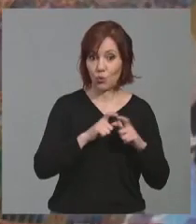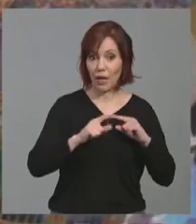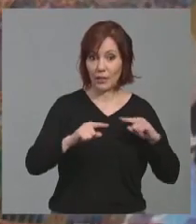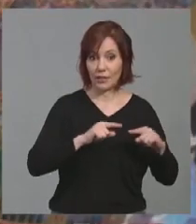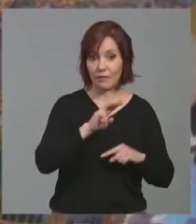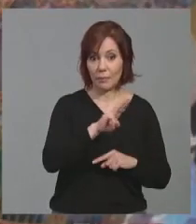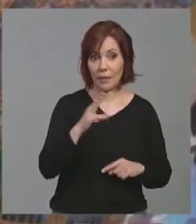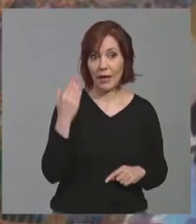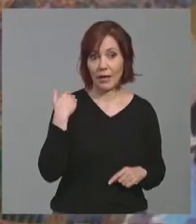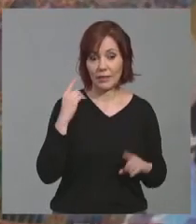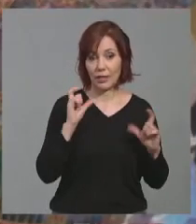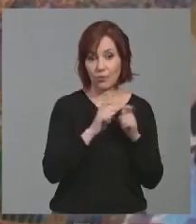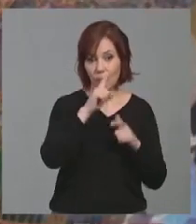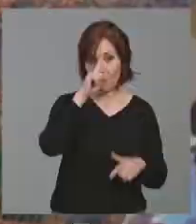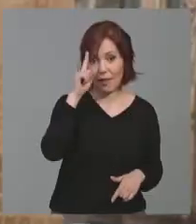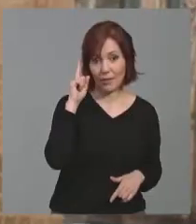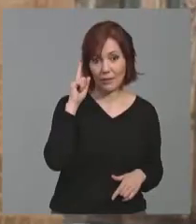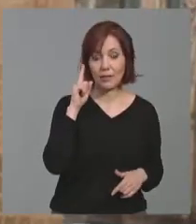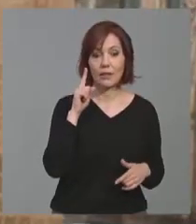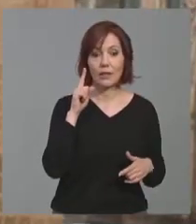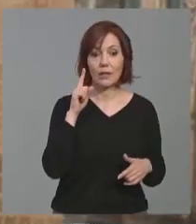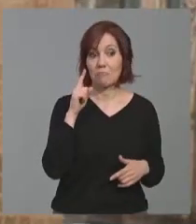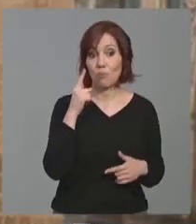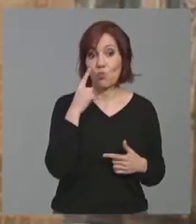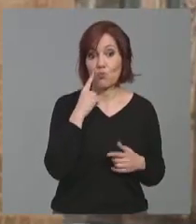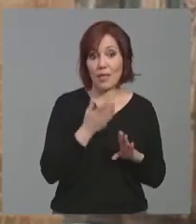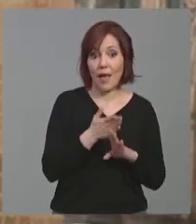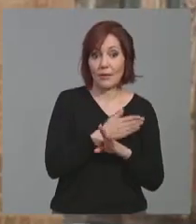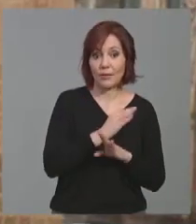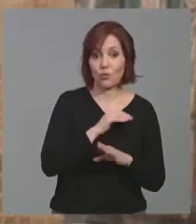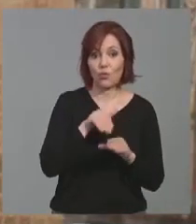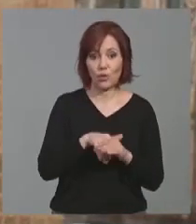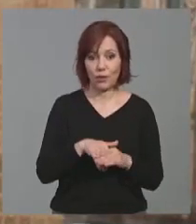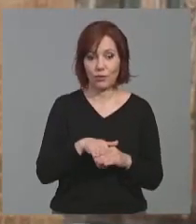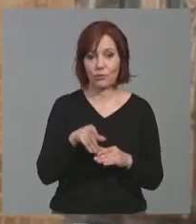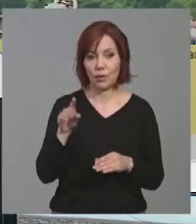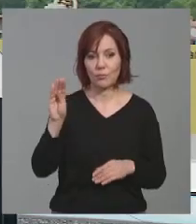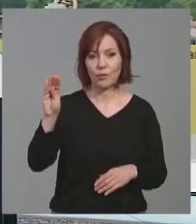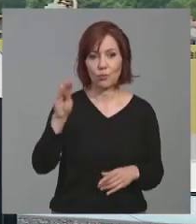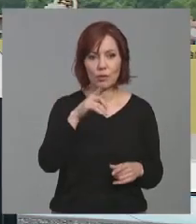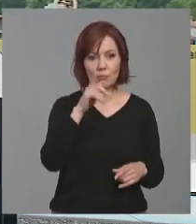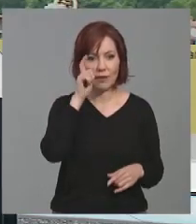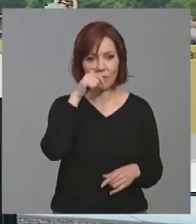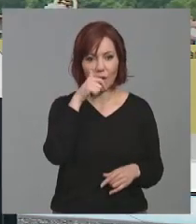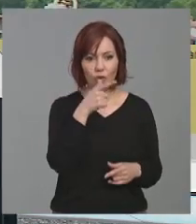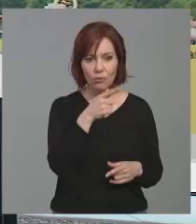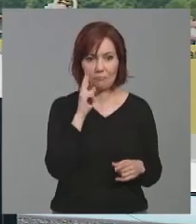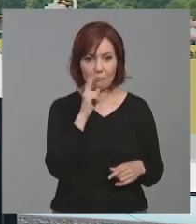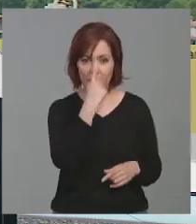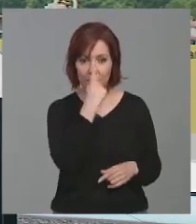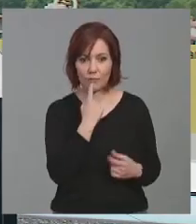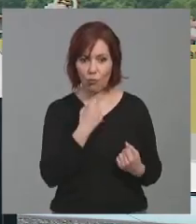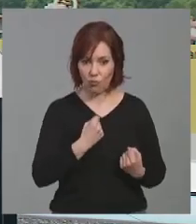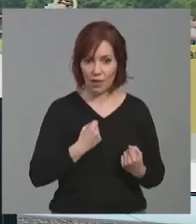reunía ayer en Génova, a 24 horas de esa votación, y quería preguntarle que cómo ve a Núñez Feijóo, si lo ve fuerte, si lo ve